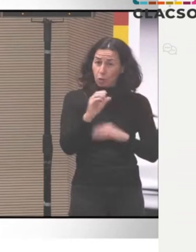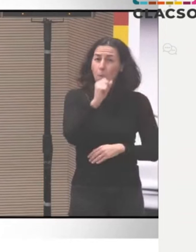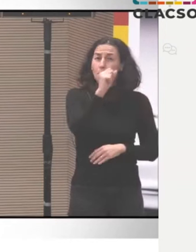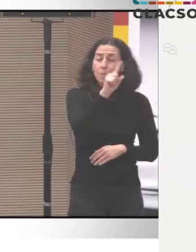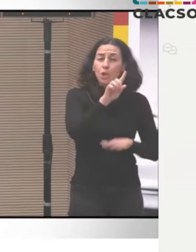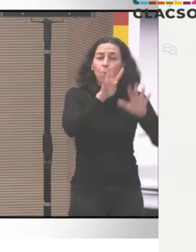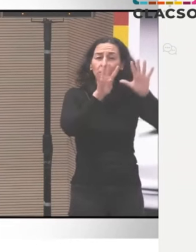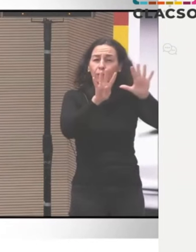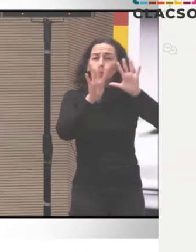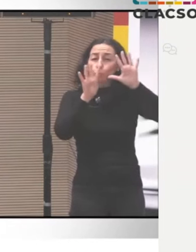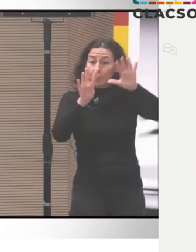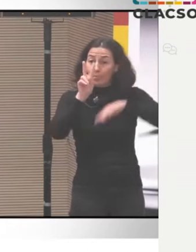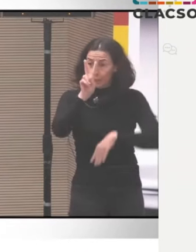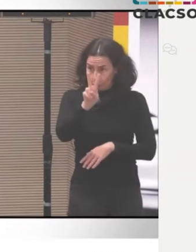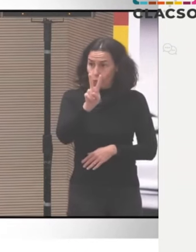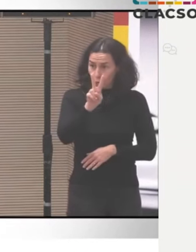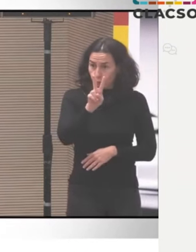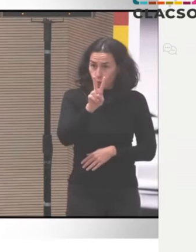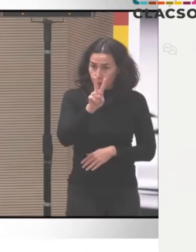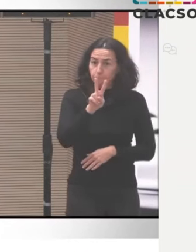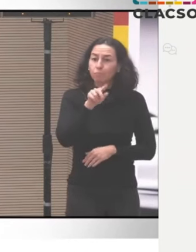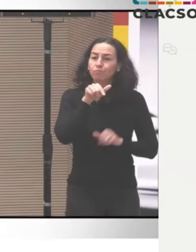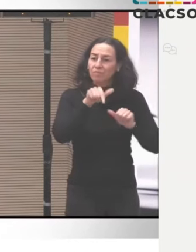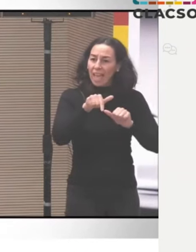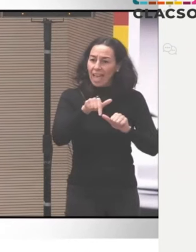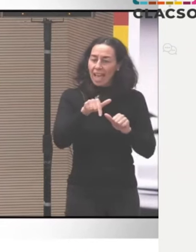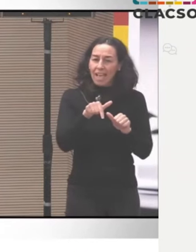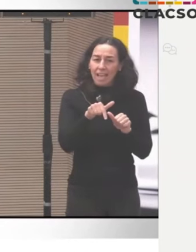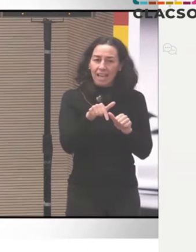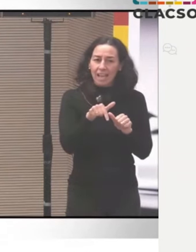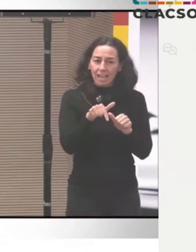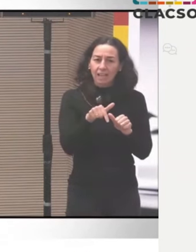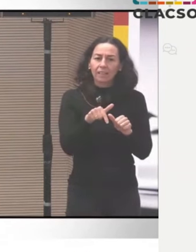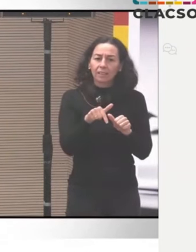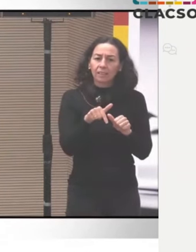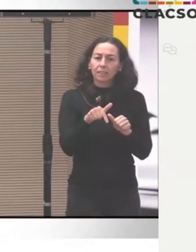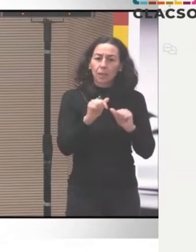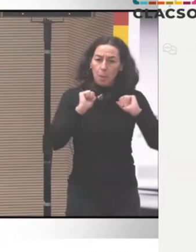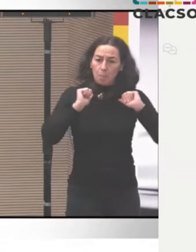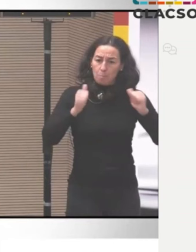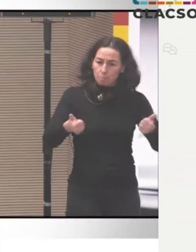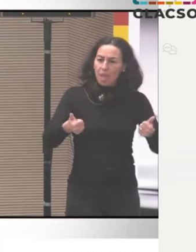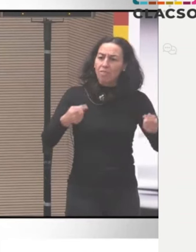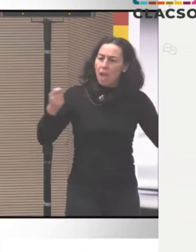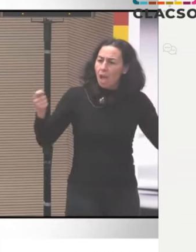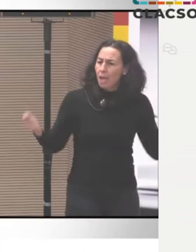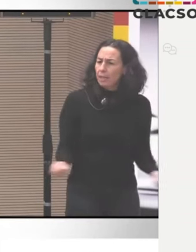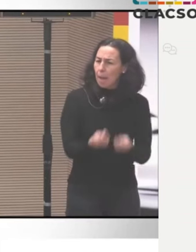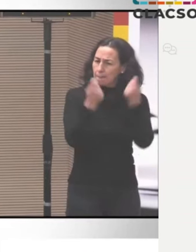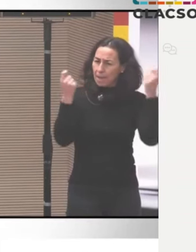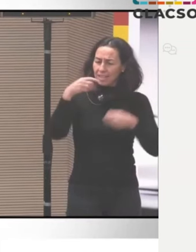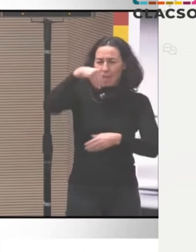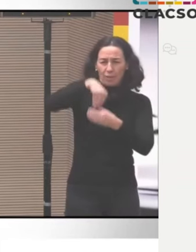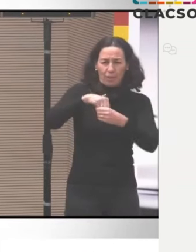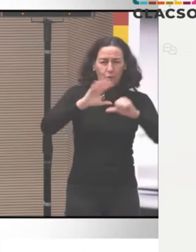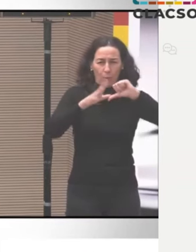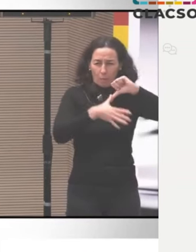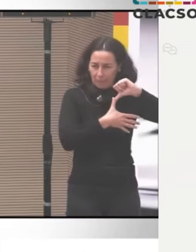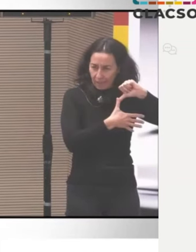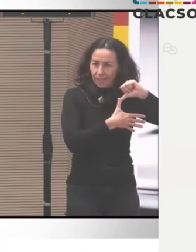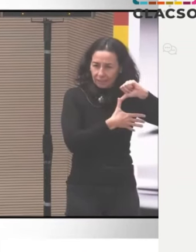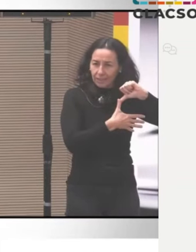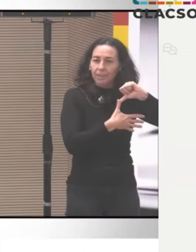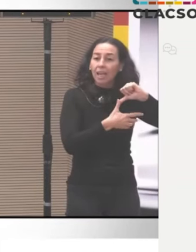del medio ambiente, de impactos también que tienen que ver con el cambio climático y un proceso también de